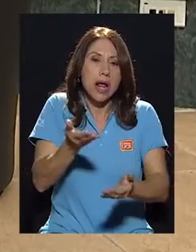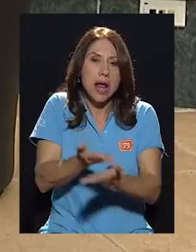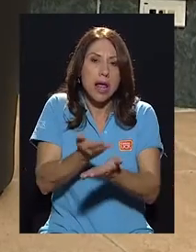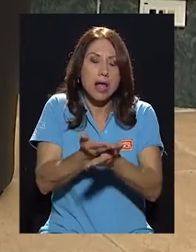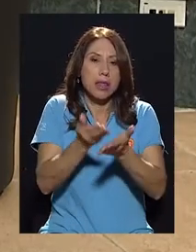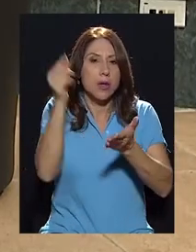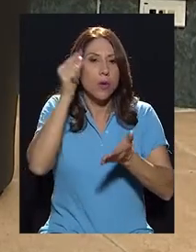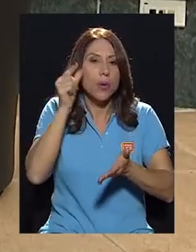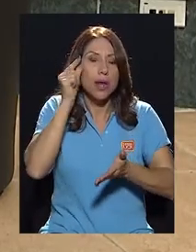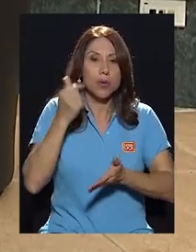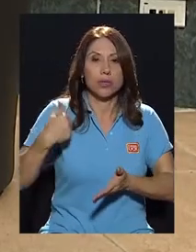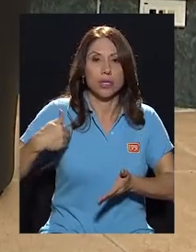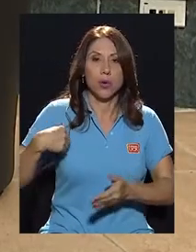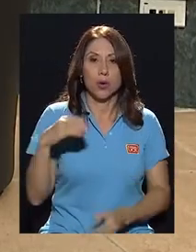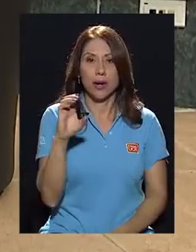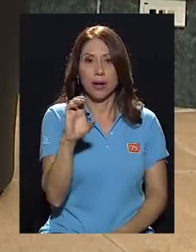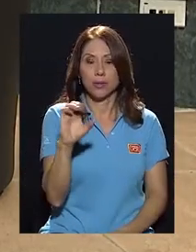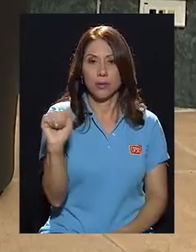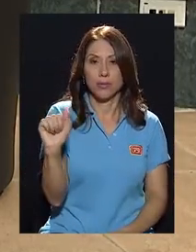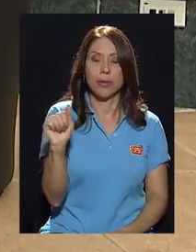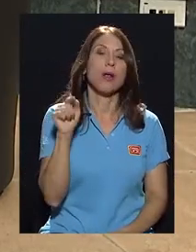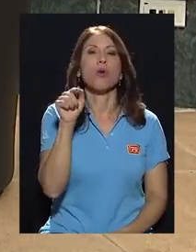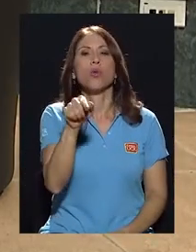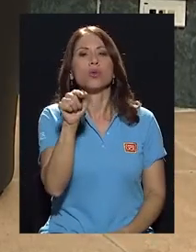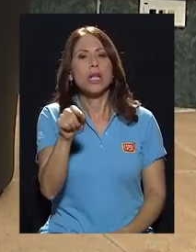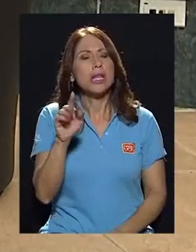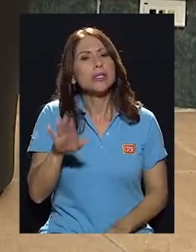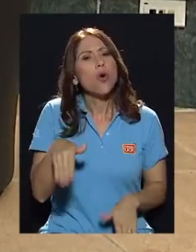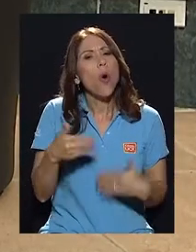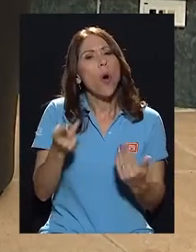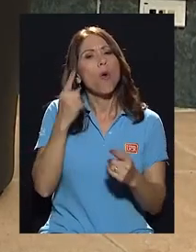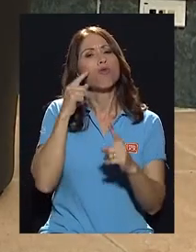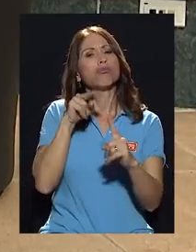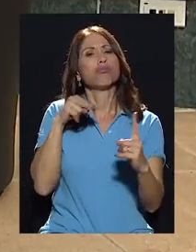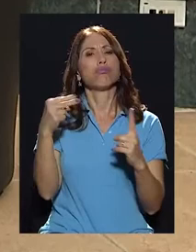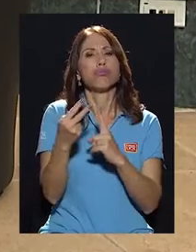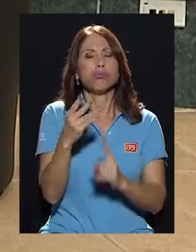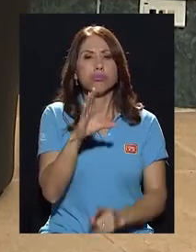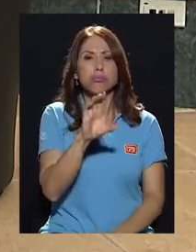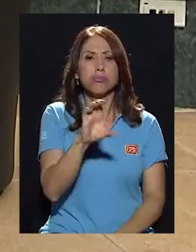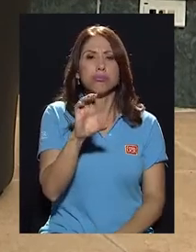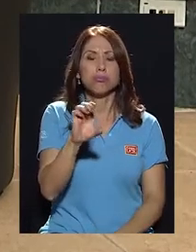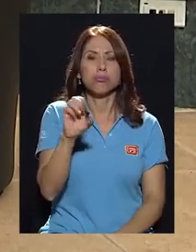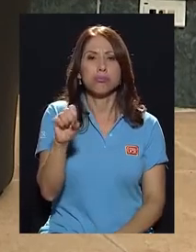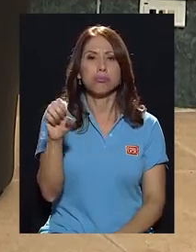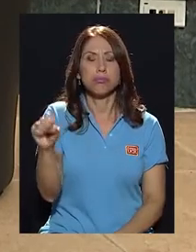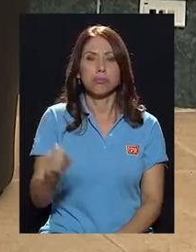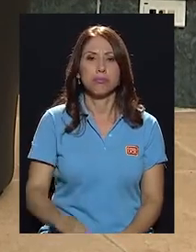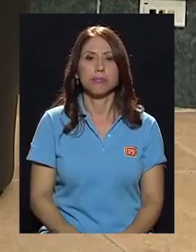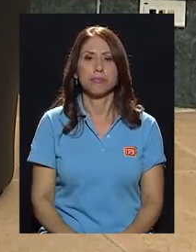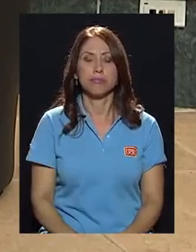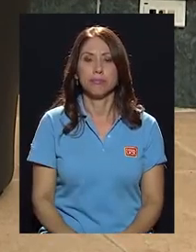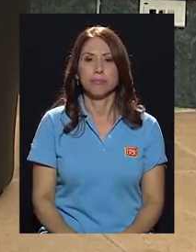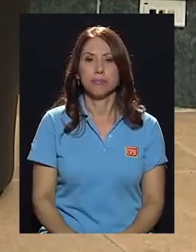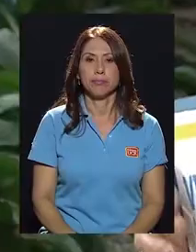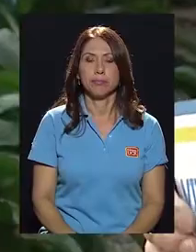plan de gobierno del señor Carlos Alvarado, ¿cómo visibilizan ustedes a la caja costarricense de seguro social?